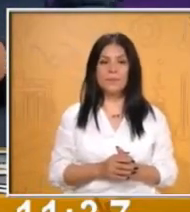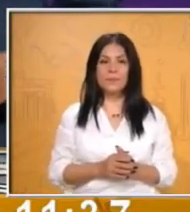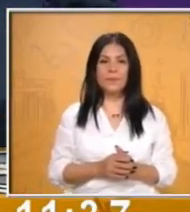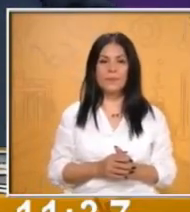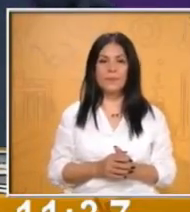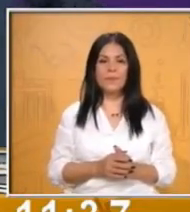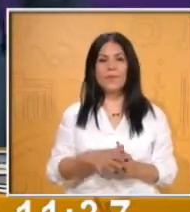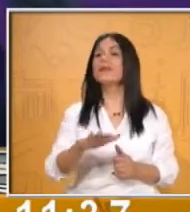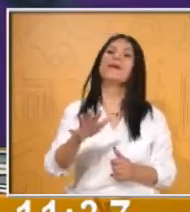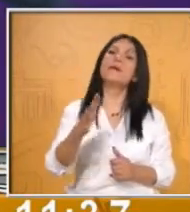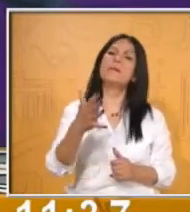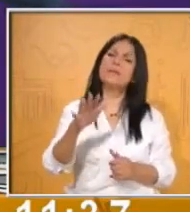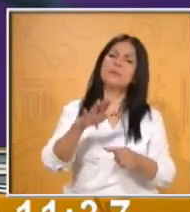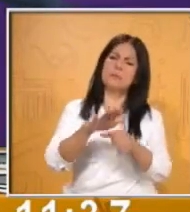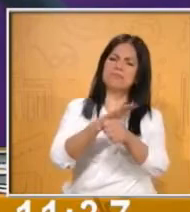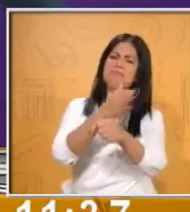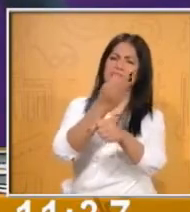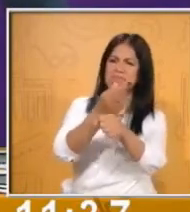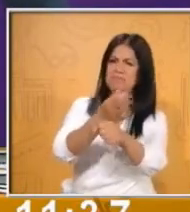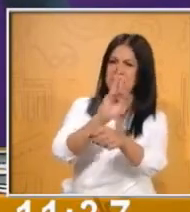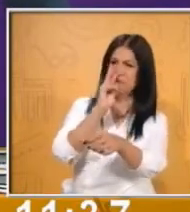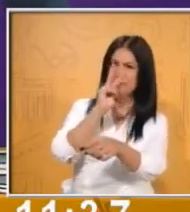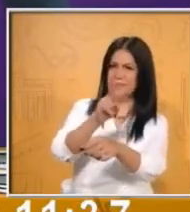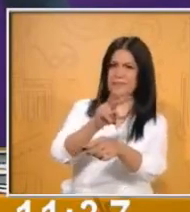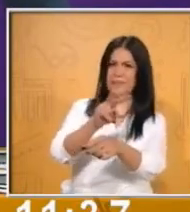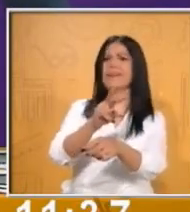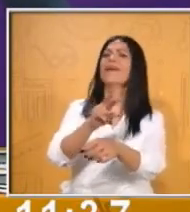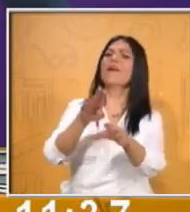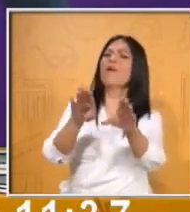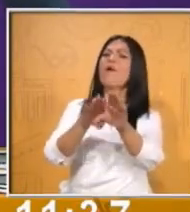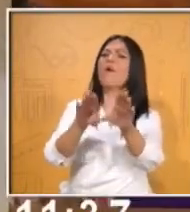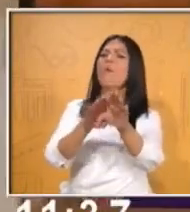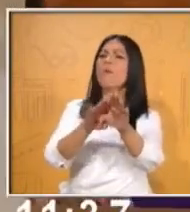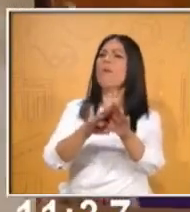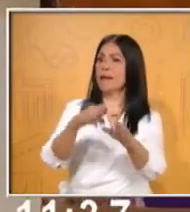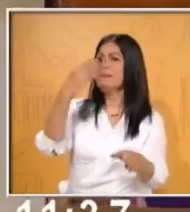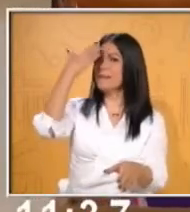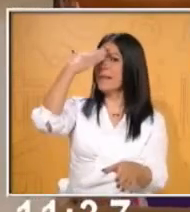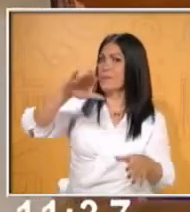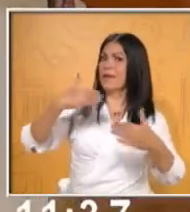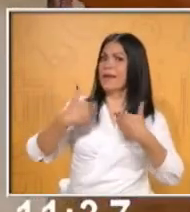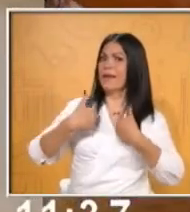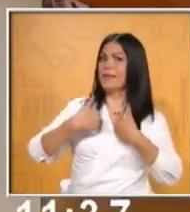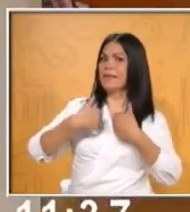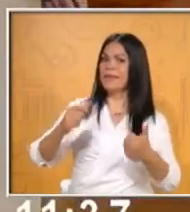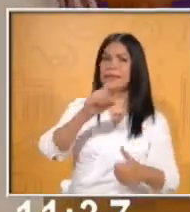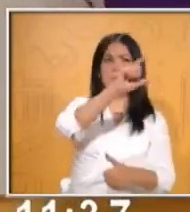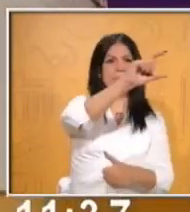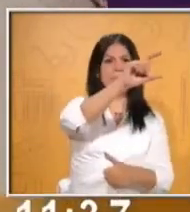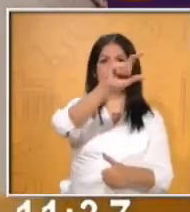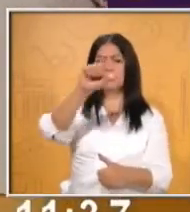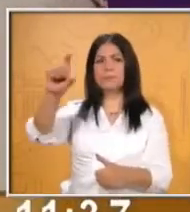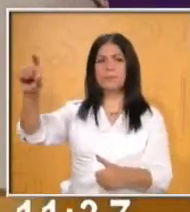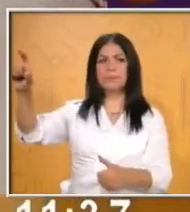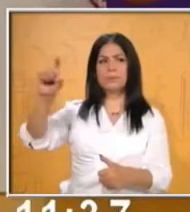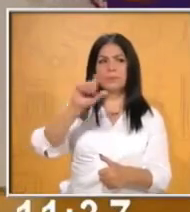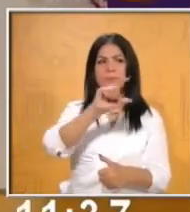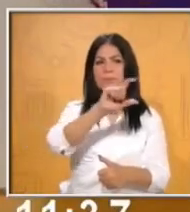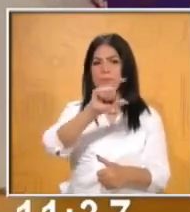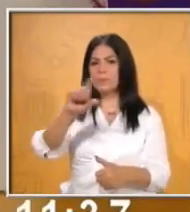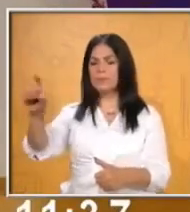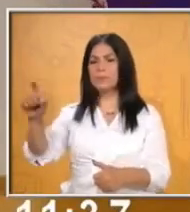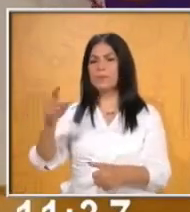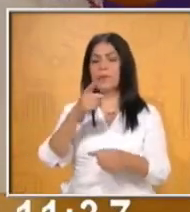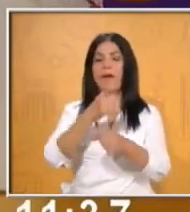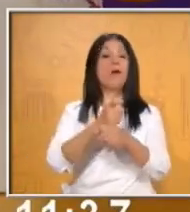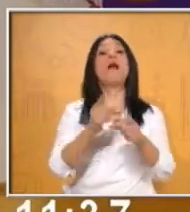Más o menos te va quedando claro el ejemplo. Porque ya vamos a empezar. Nuestra palabra va a ser música.